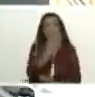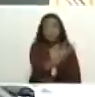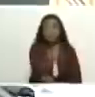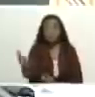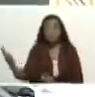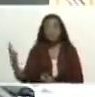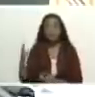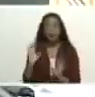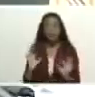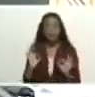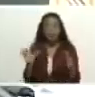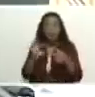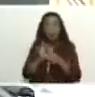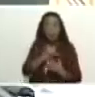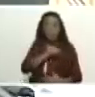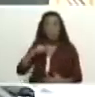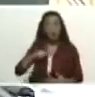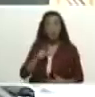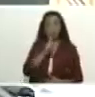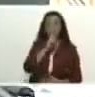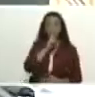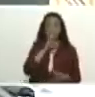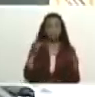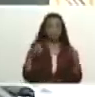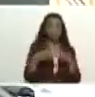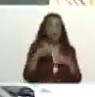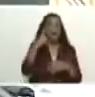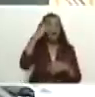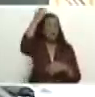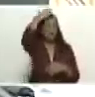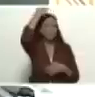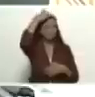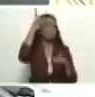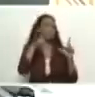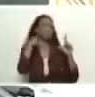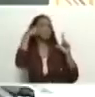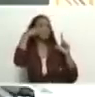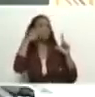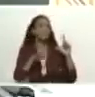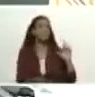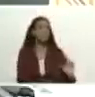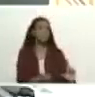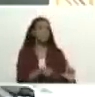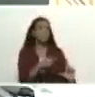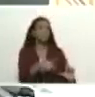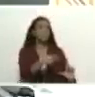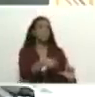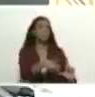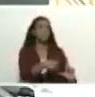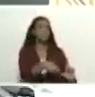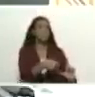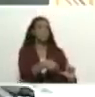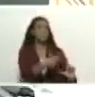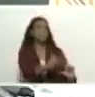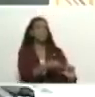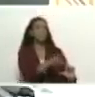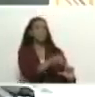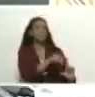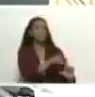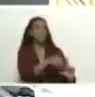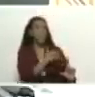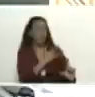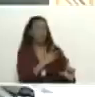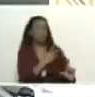porque esto fue una reunión privada alguien grabó algunos los discursos y se publicaron el único discurso oficial que se transmitió en vivo fue el del